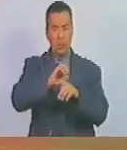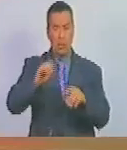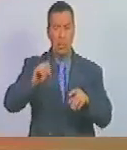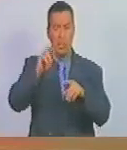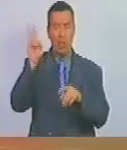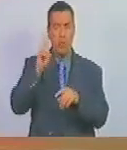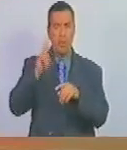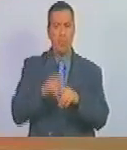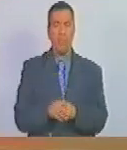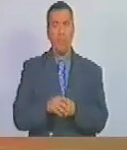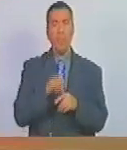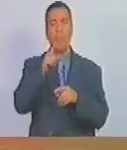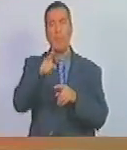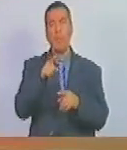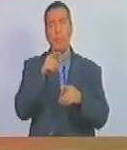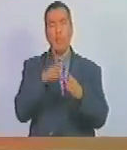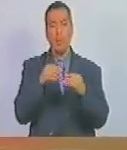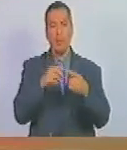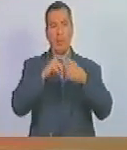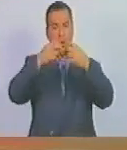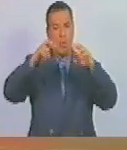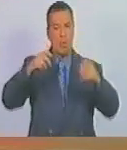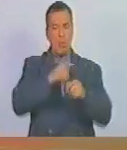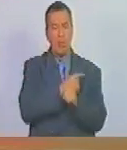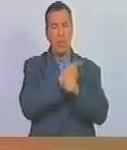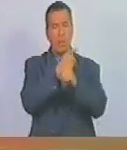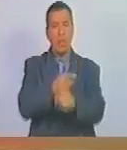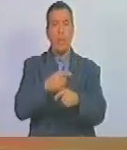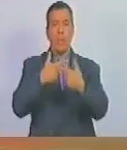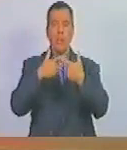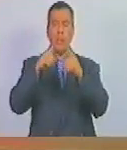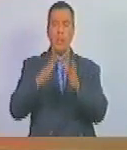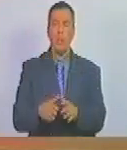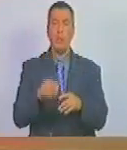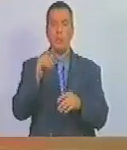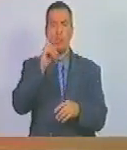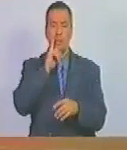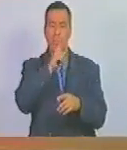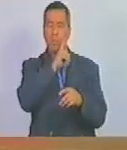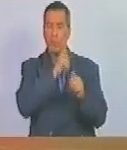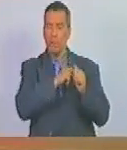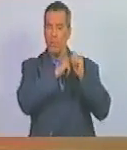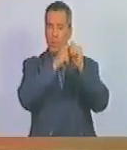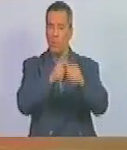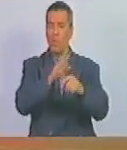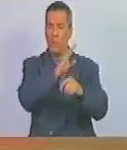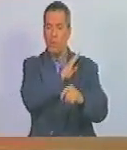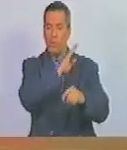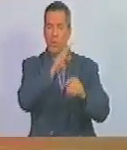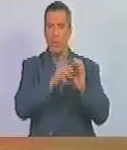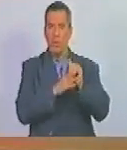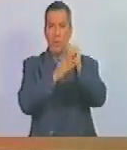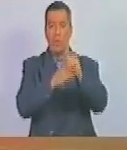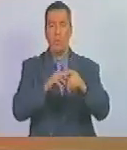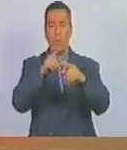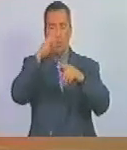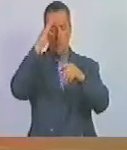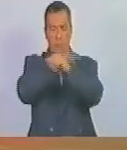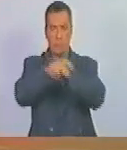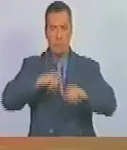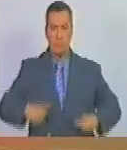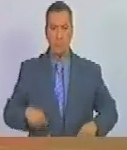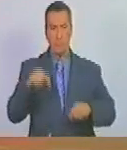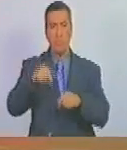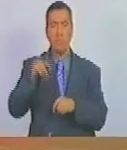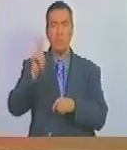venezolano, donde recibe el título de Libertador y el nombramiento como capital general de los ejércitos